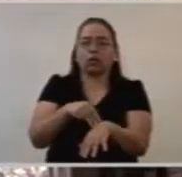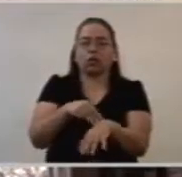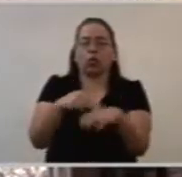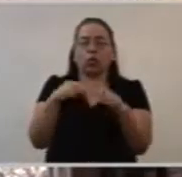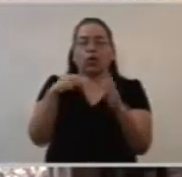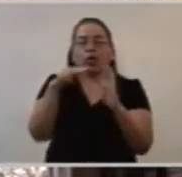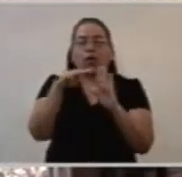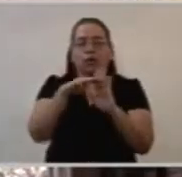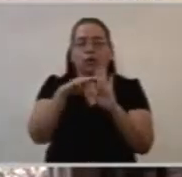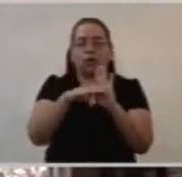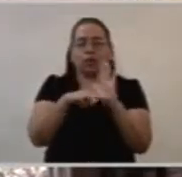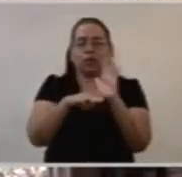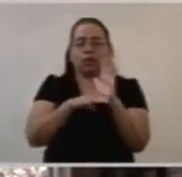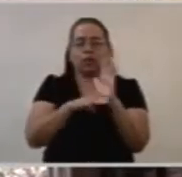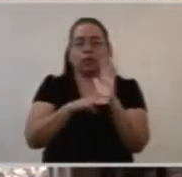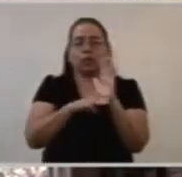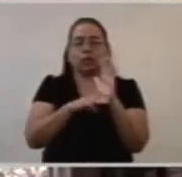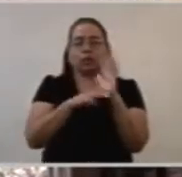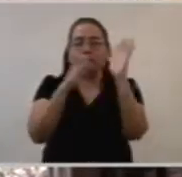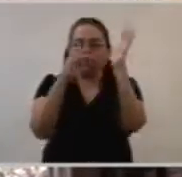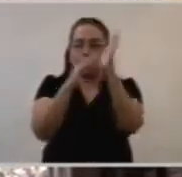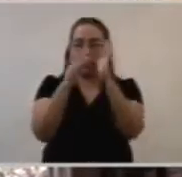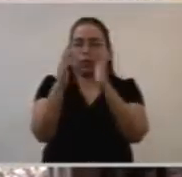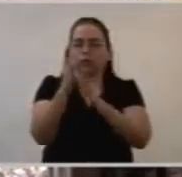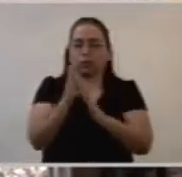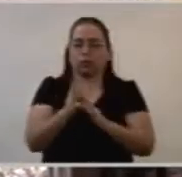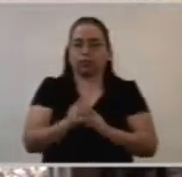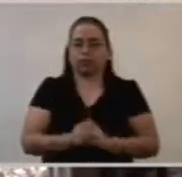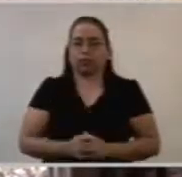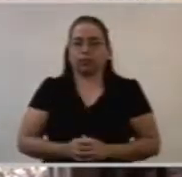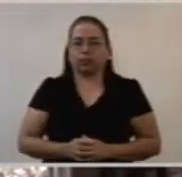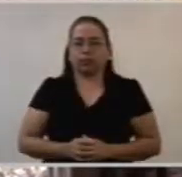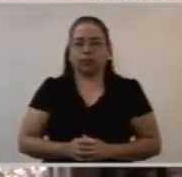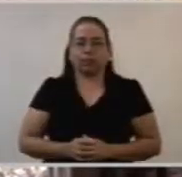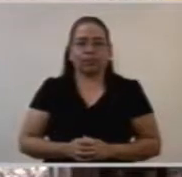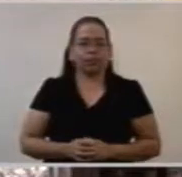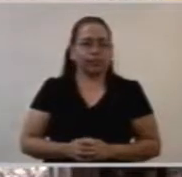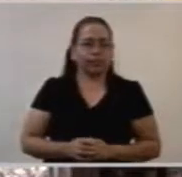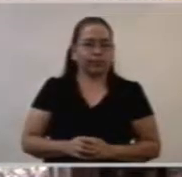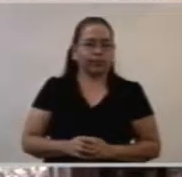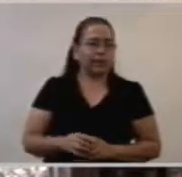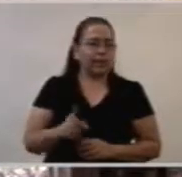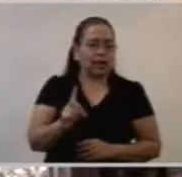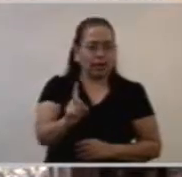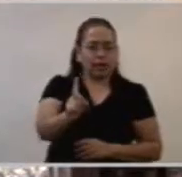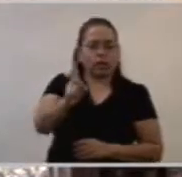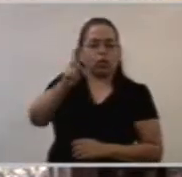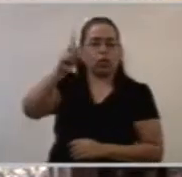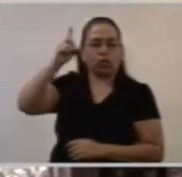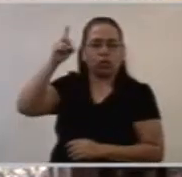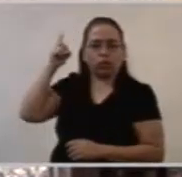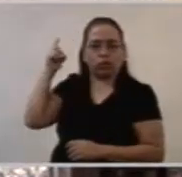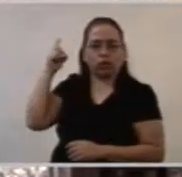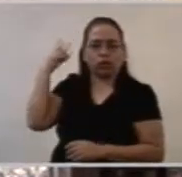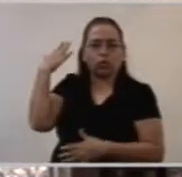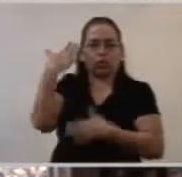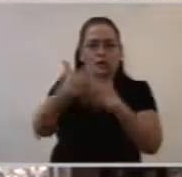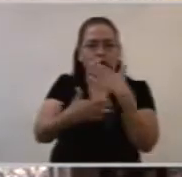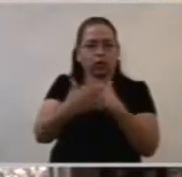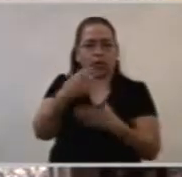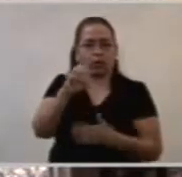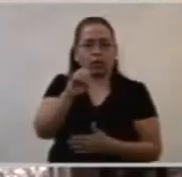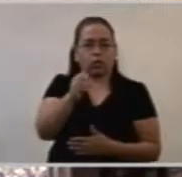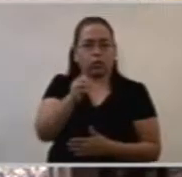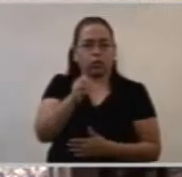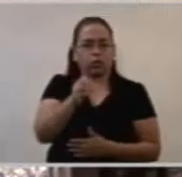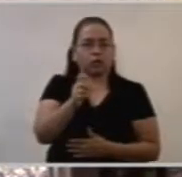Evangelio. Precisamente, hace ocho días, domingo 15 de octubre, el